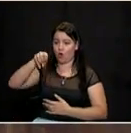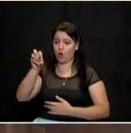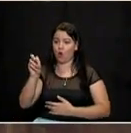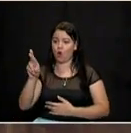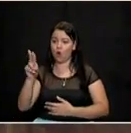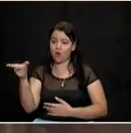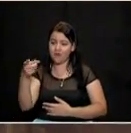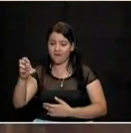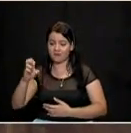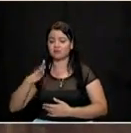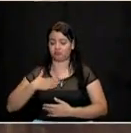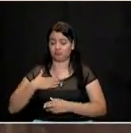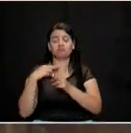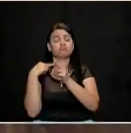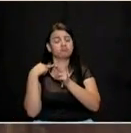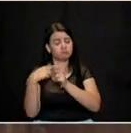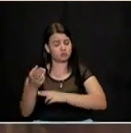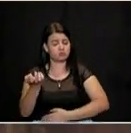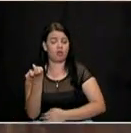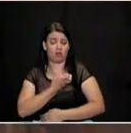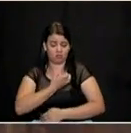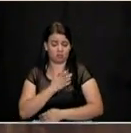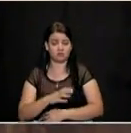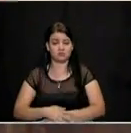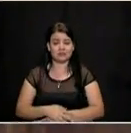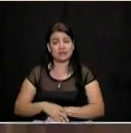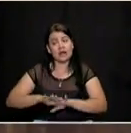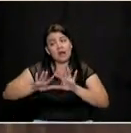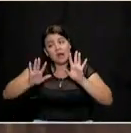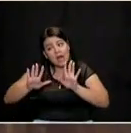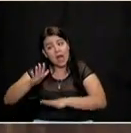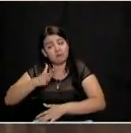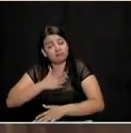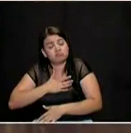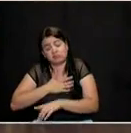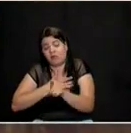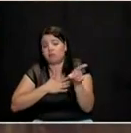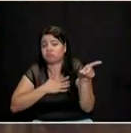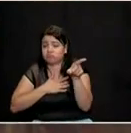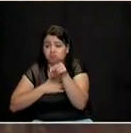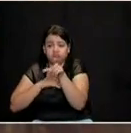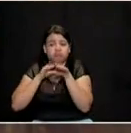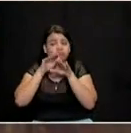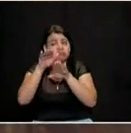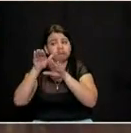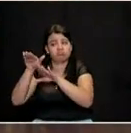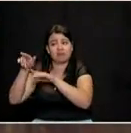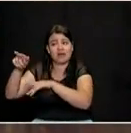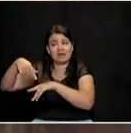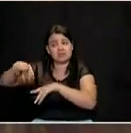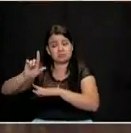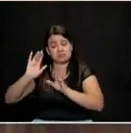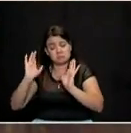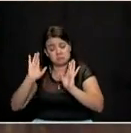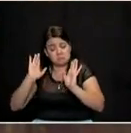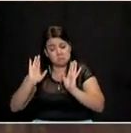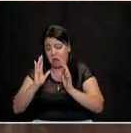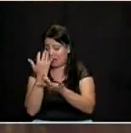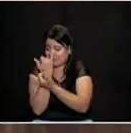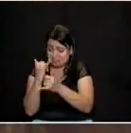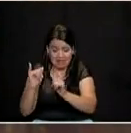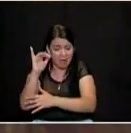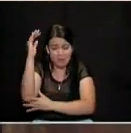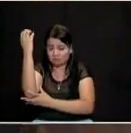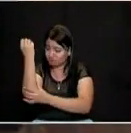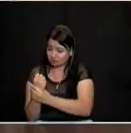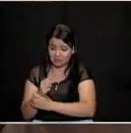de la ciudad de Medellín. Me da lástima por los otros candidatos porque los candidatos de la politiquería se les va a quedar el whisky comprado porque no